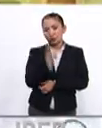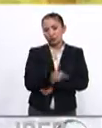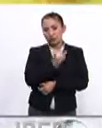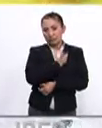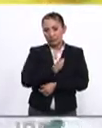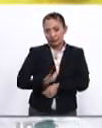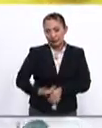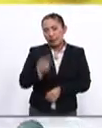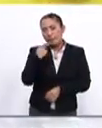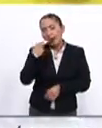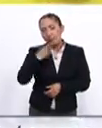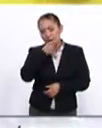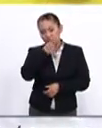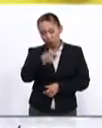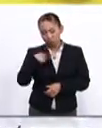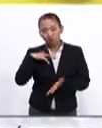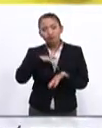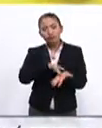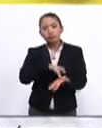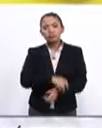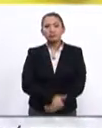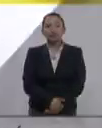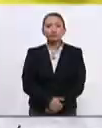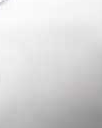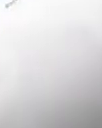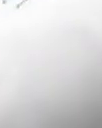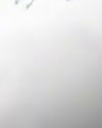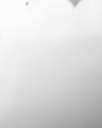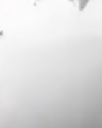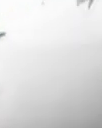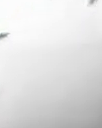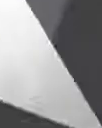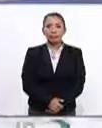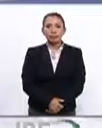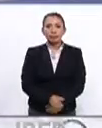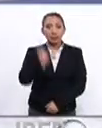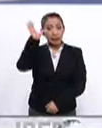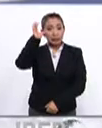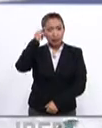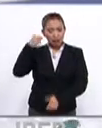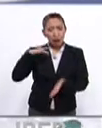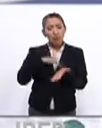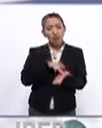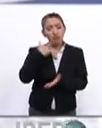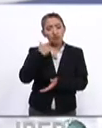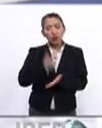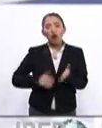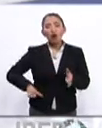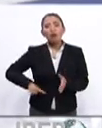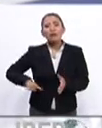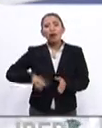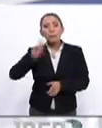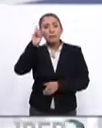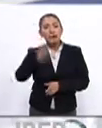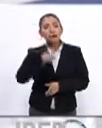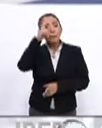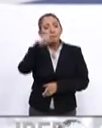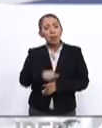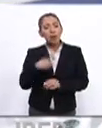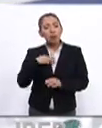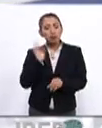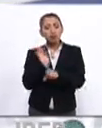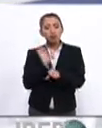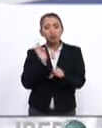venezolano para expresarle su respaldo. China apoya los esfuerzos del gobierno venezolano para